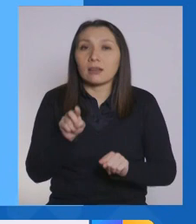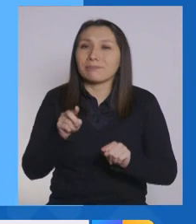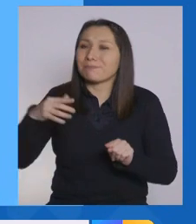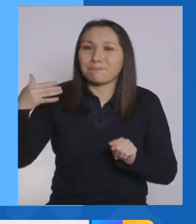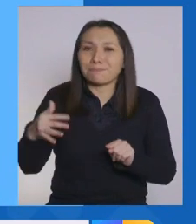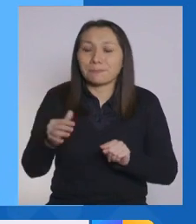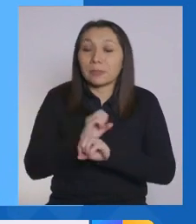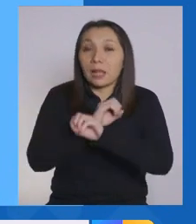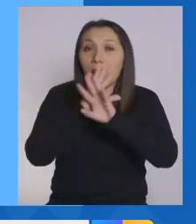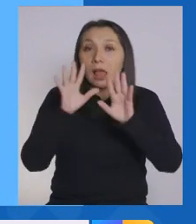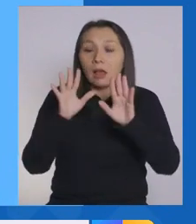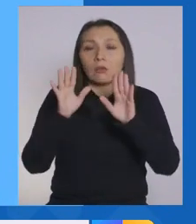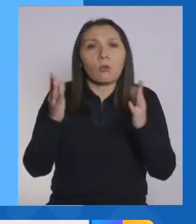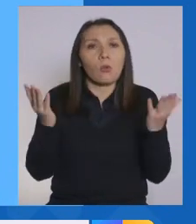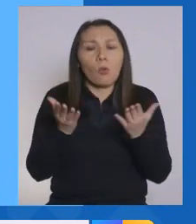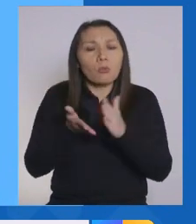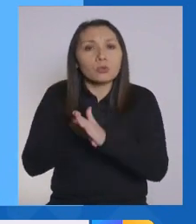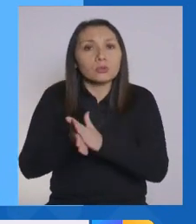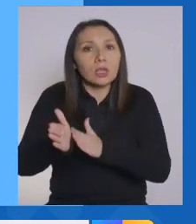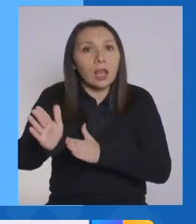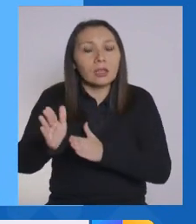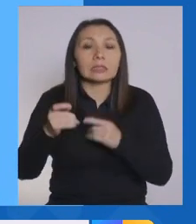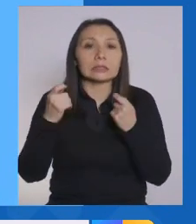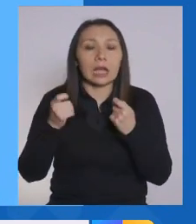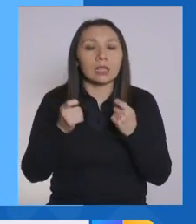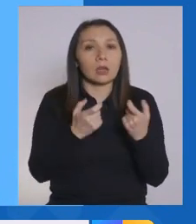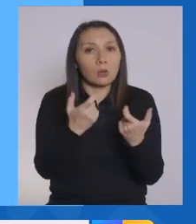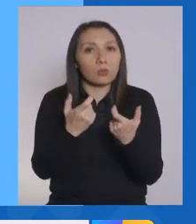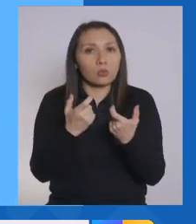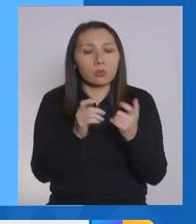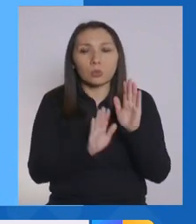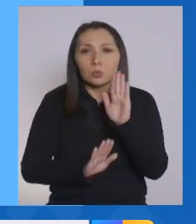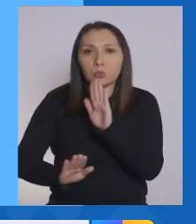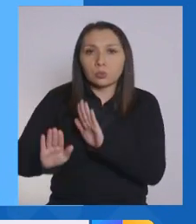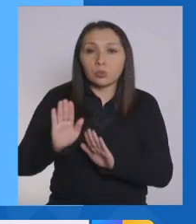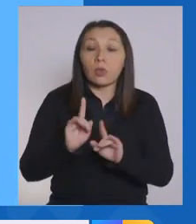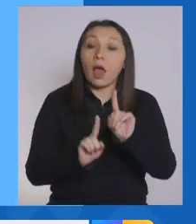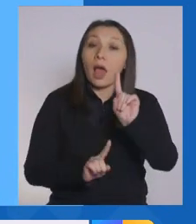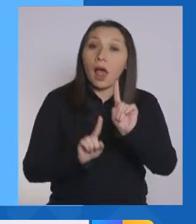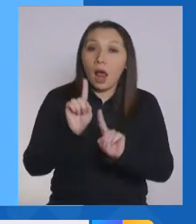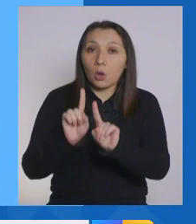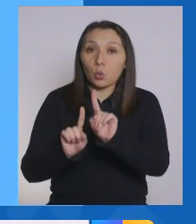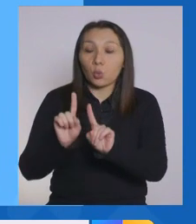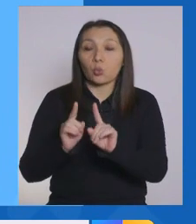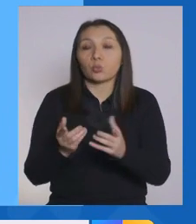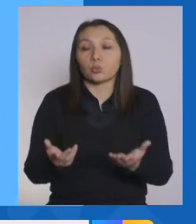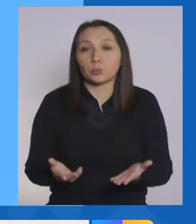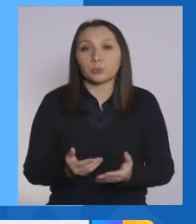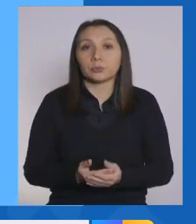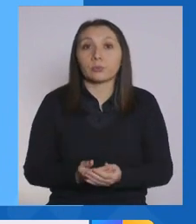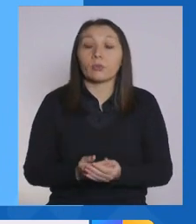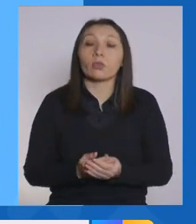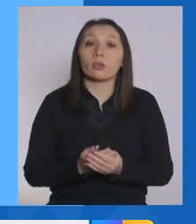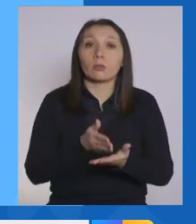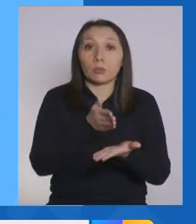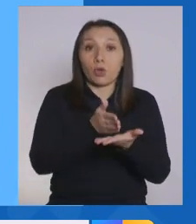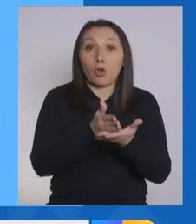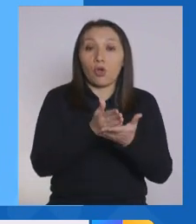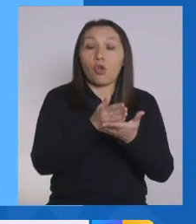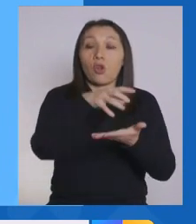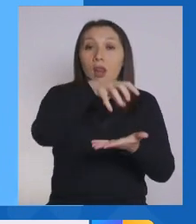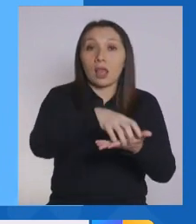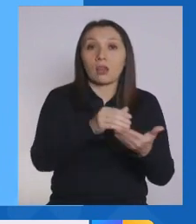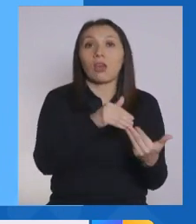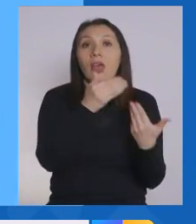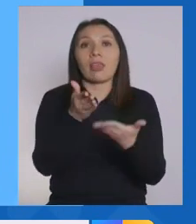tengan claro que para esto hay que evitar que se descuiden los estudios. Hay algunos establecimientos educacionales que